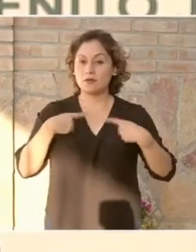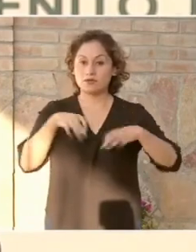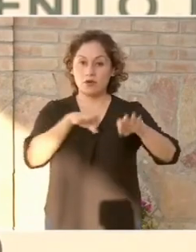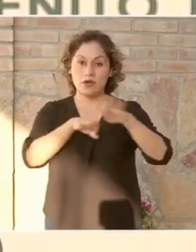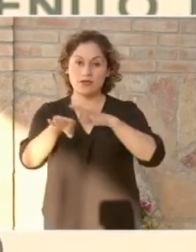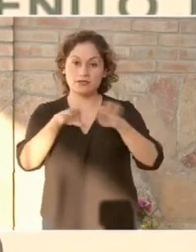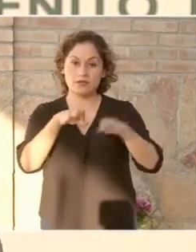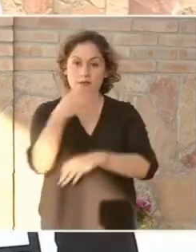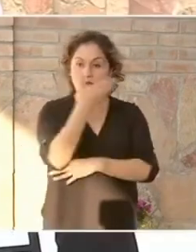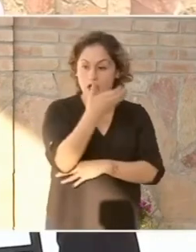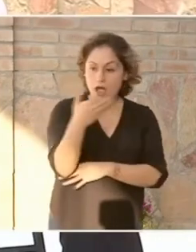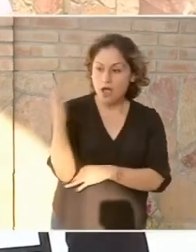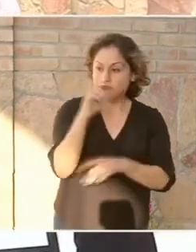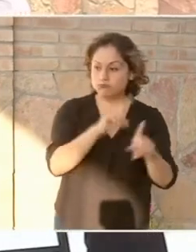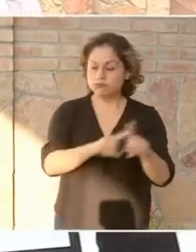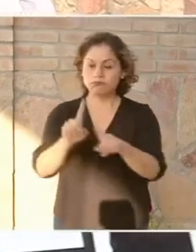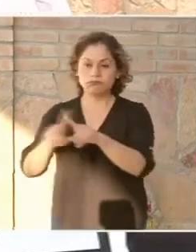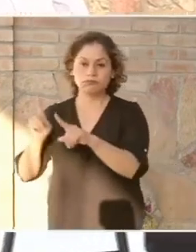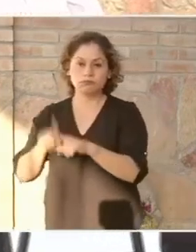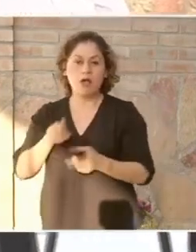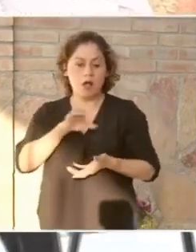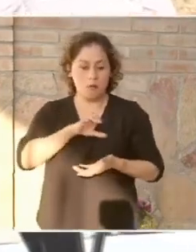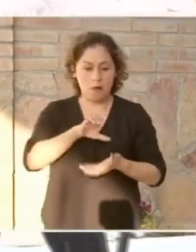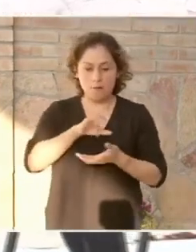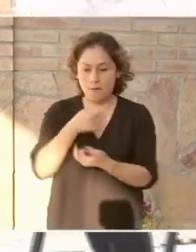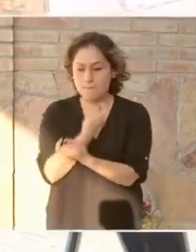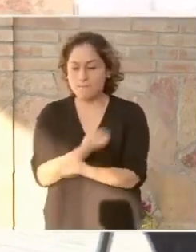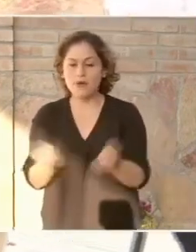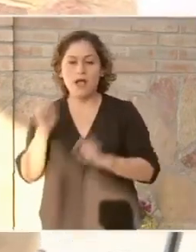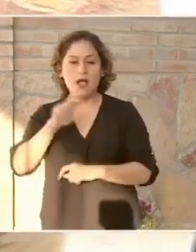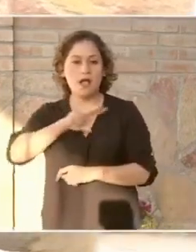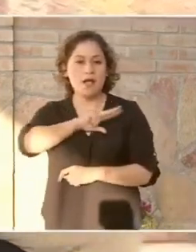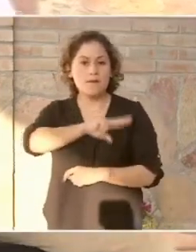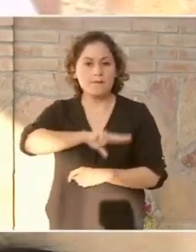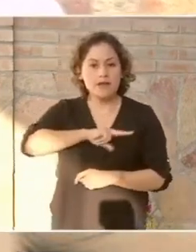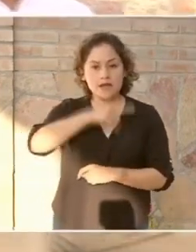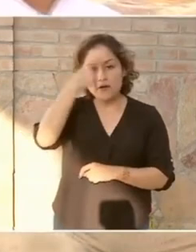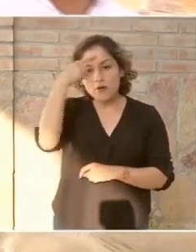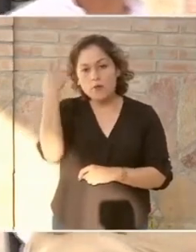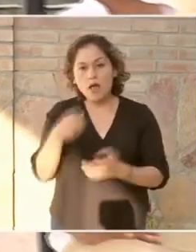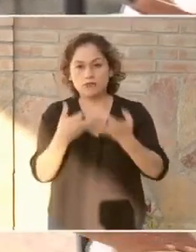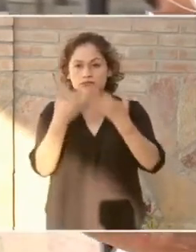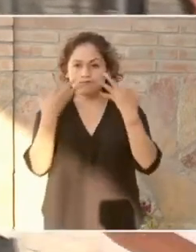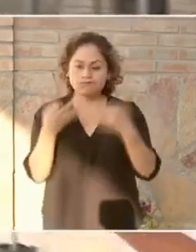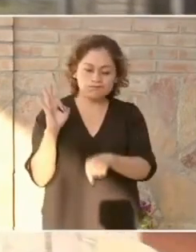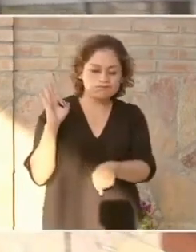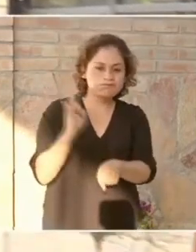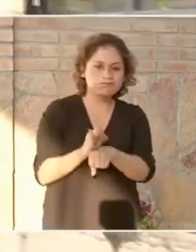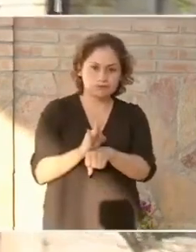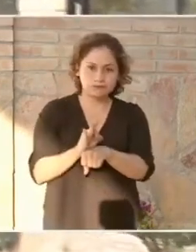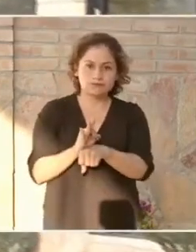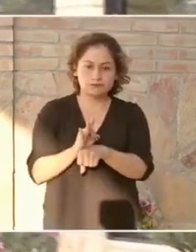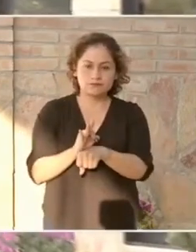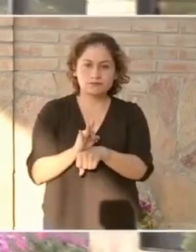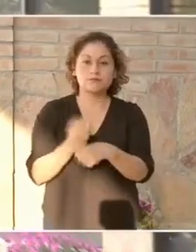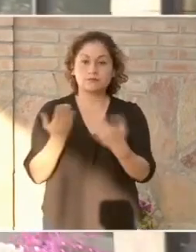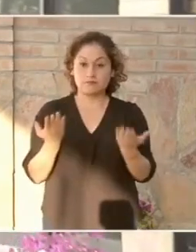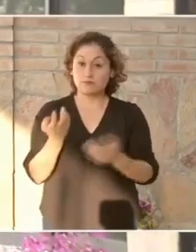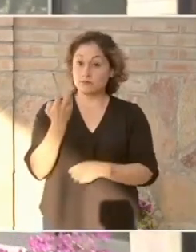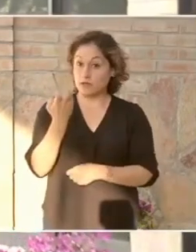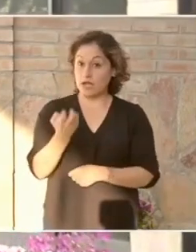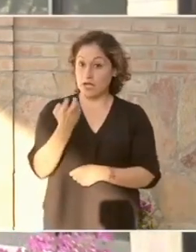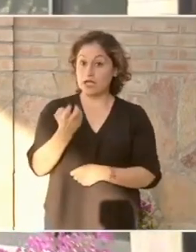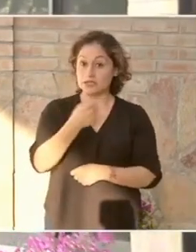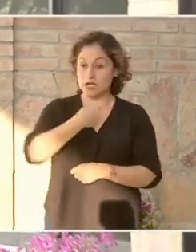con fertilizante. Se tiene que buscar, y esa es una